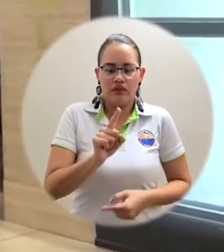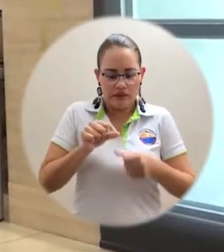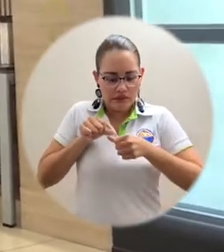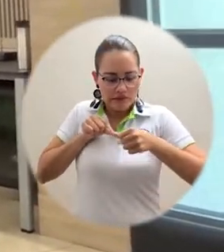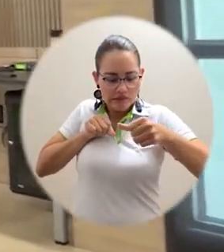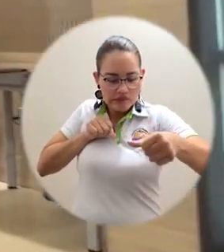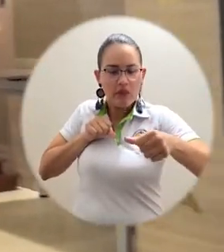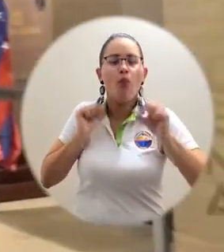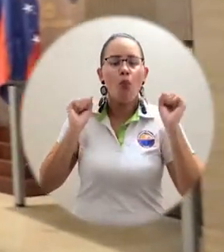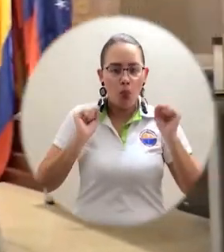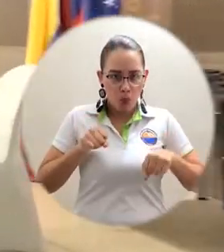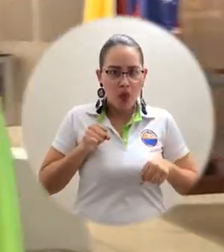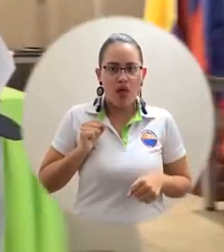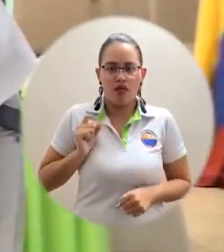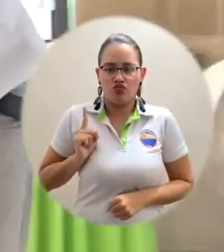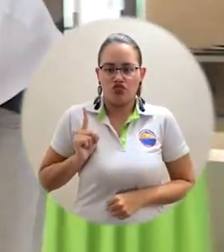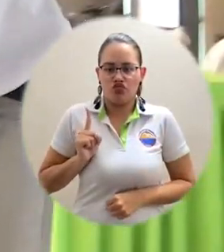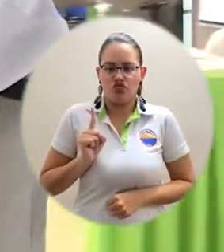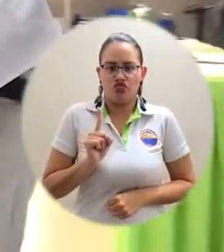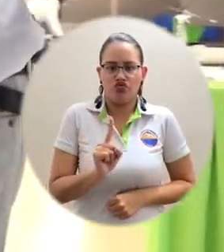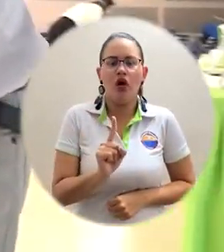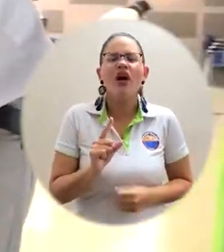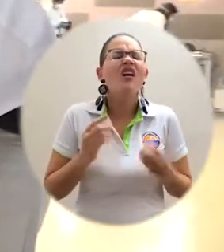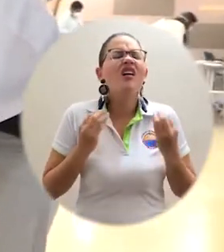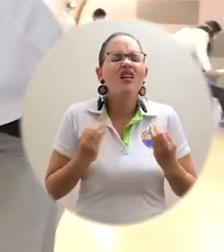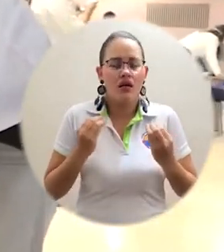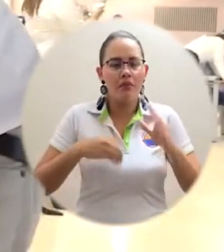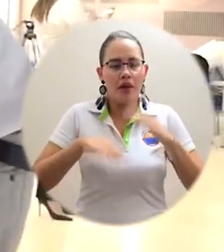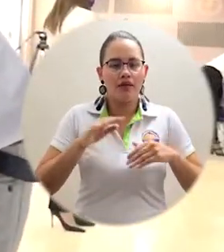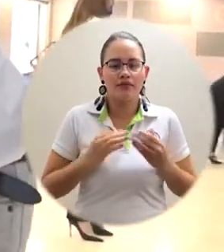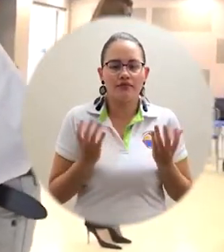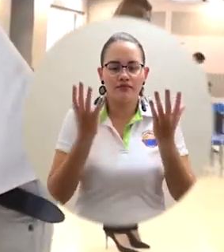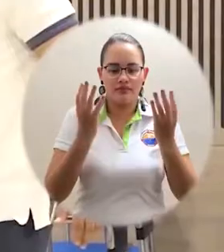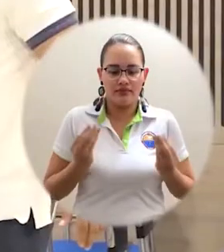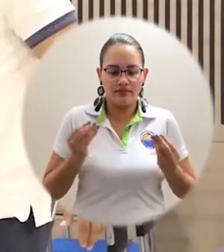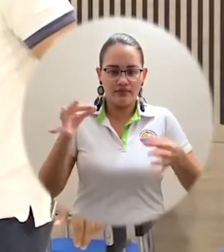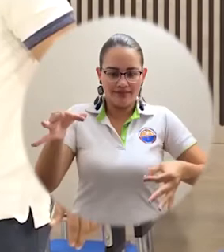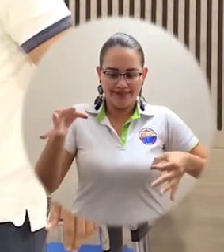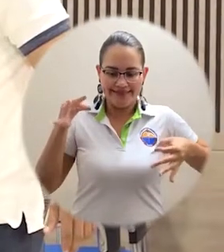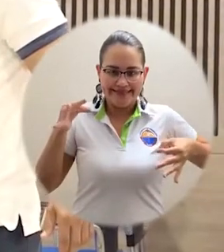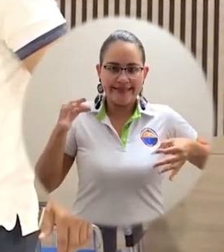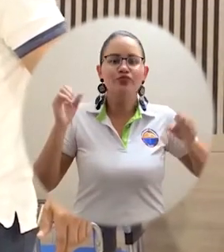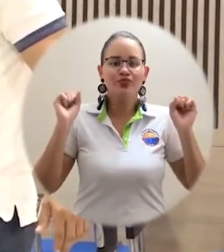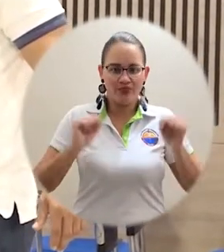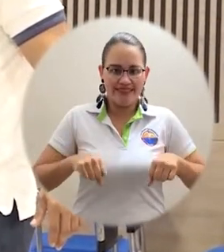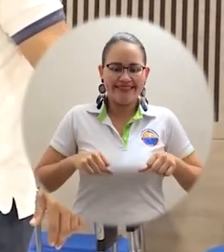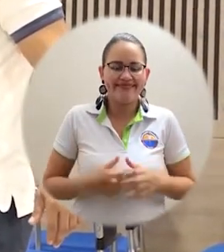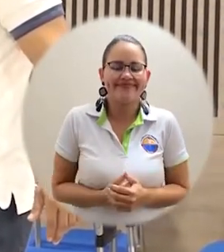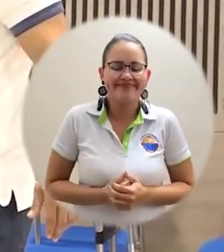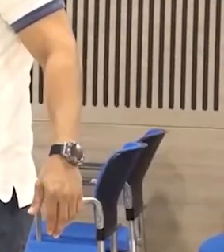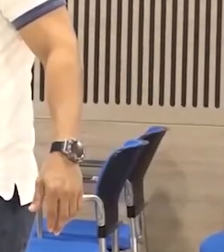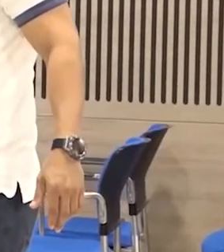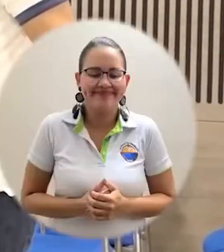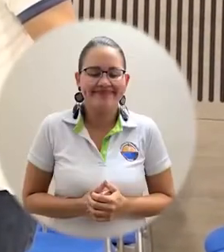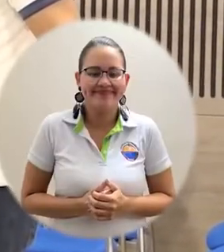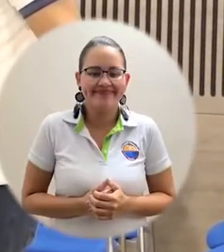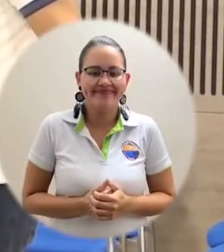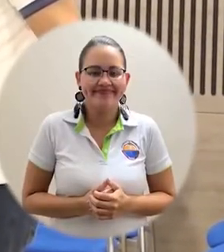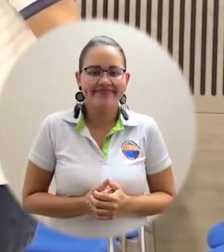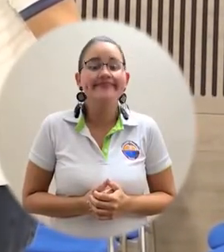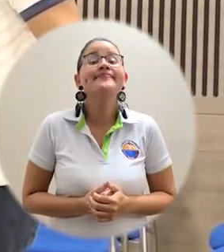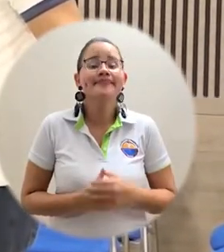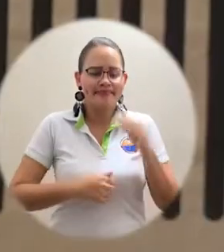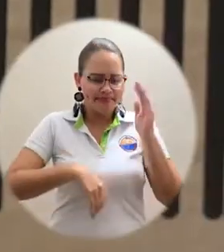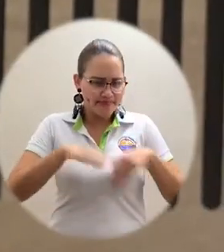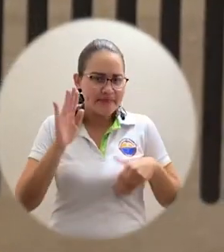terreno, un auditorio en este caso y poder recibir a su vez también los diplomas. Decidimos aprovecharnos